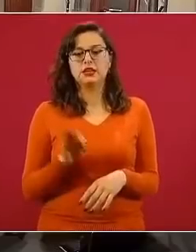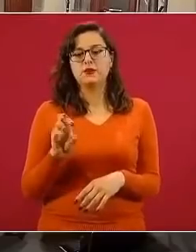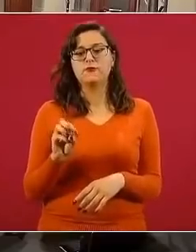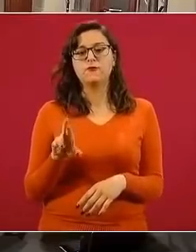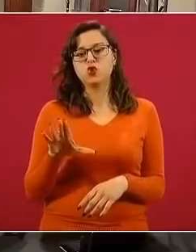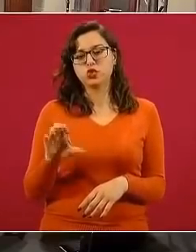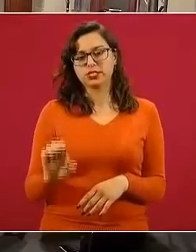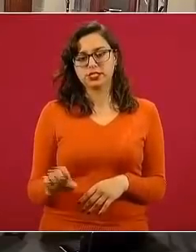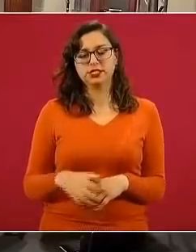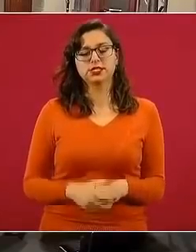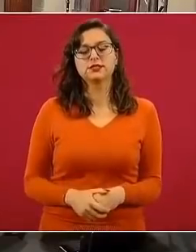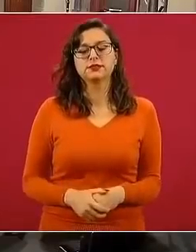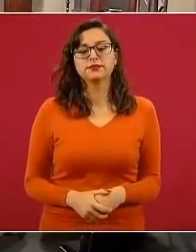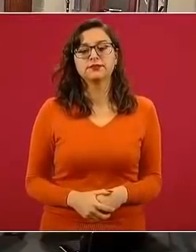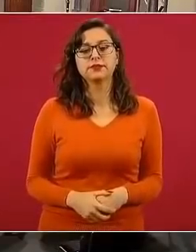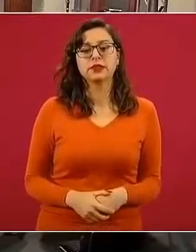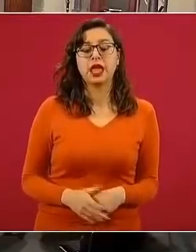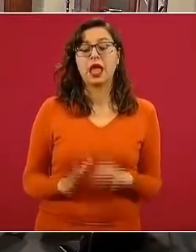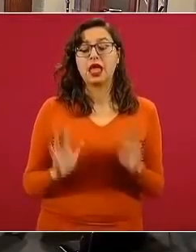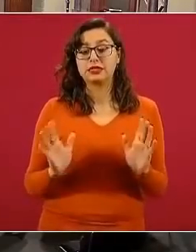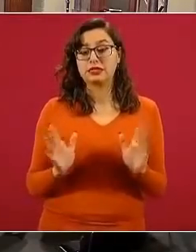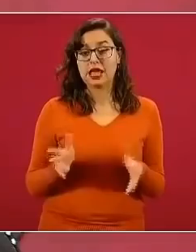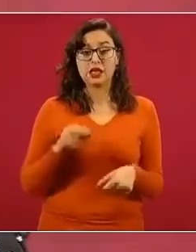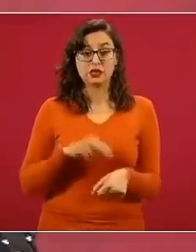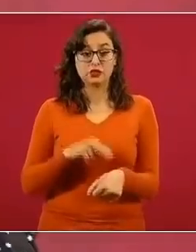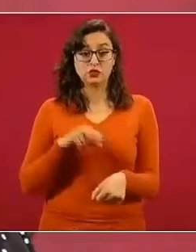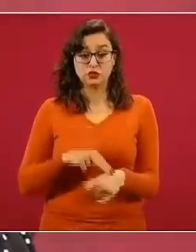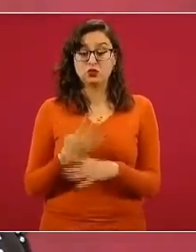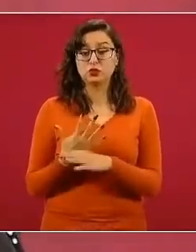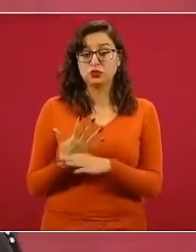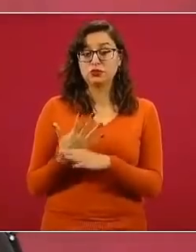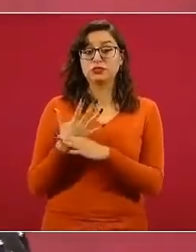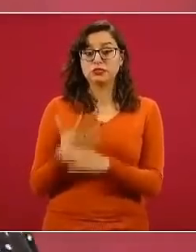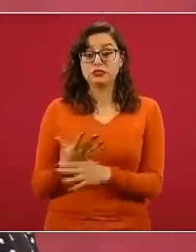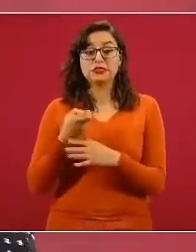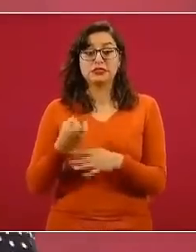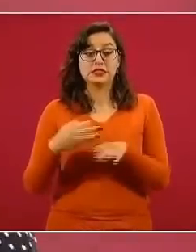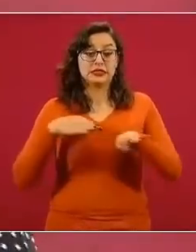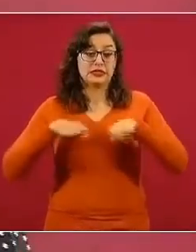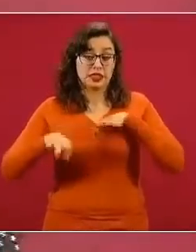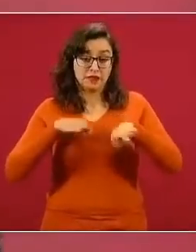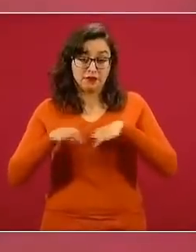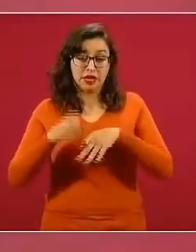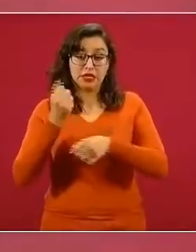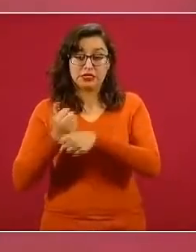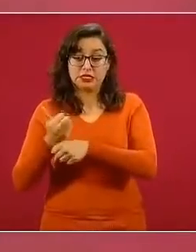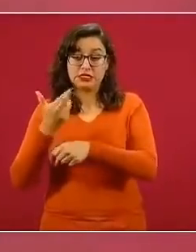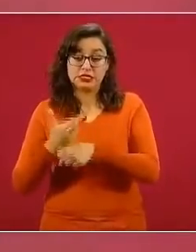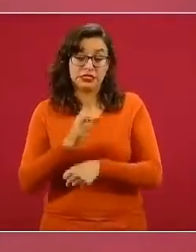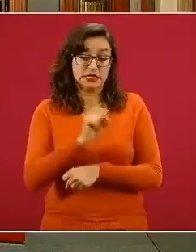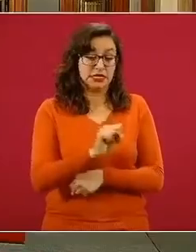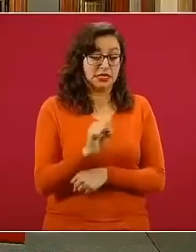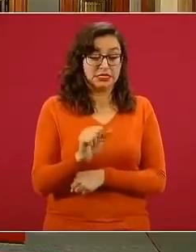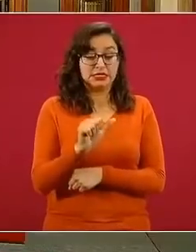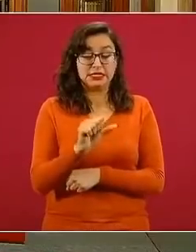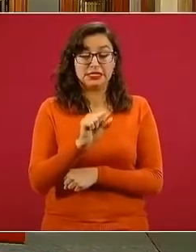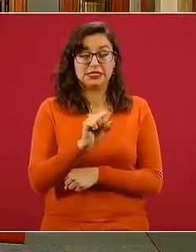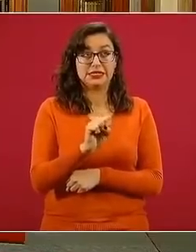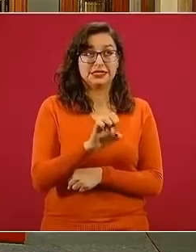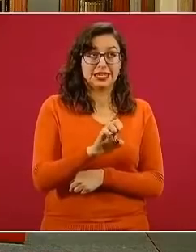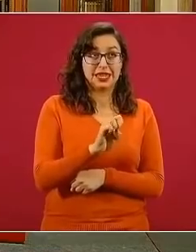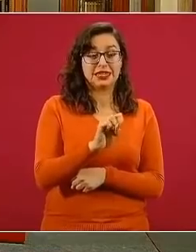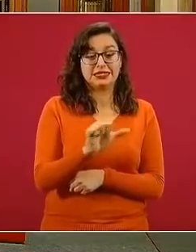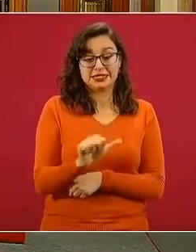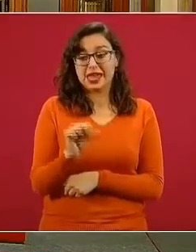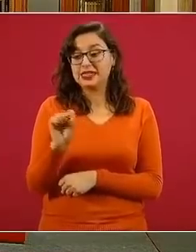ética. Aquí, cuando el doctor Barquera comenta ese trabajo que se ha hecho entre la Secretaría de Salud y la Secretaría de Educación Pública,